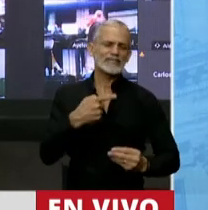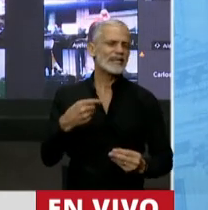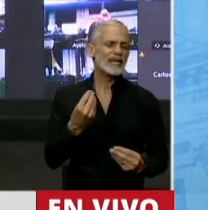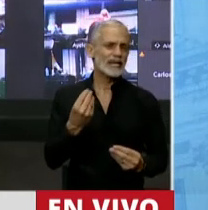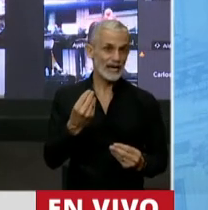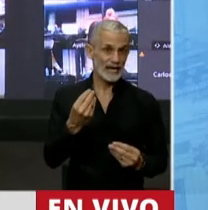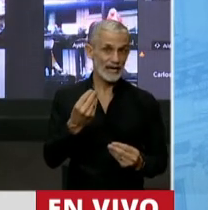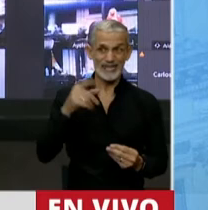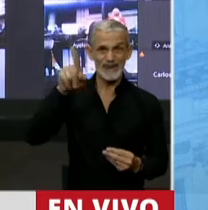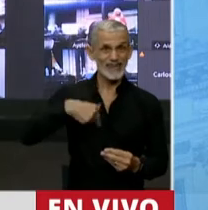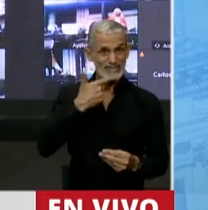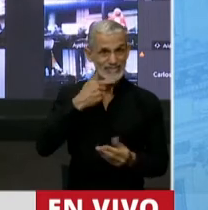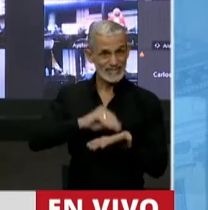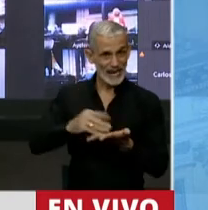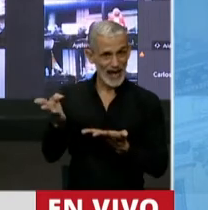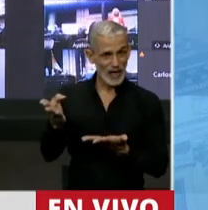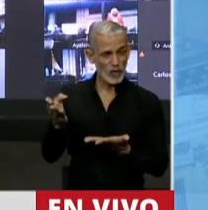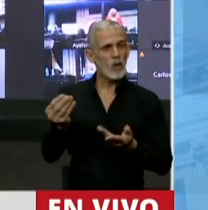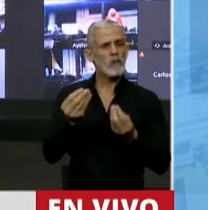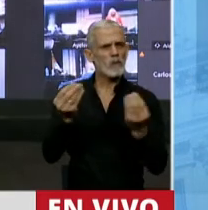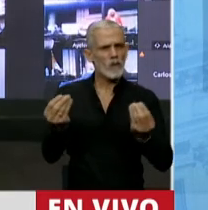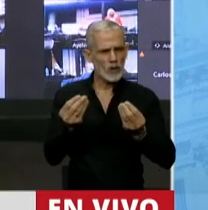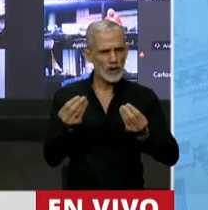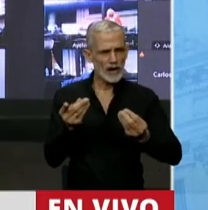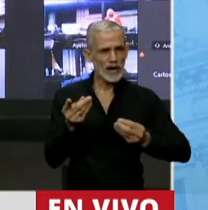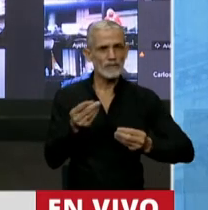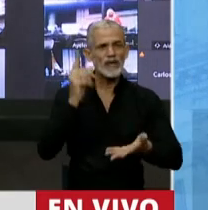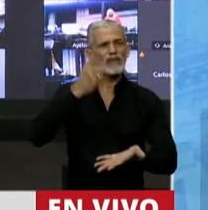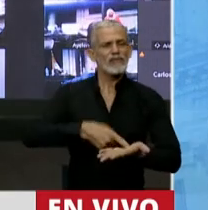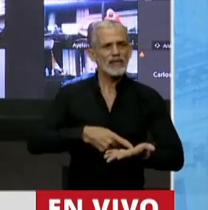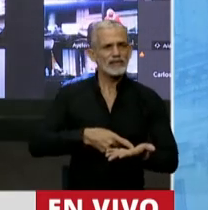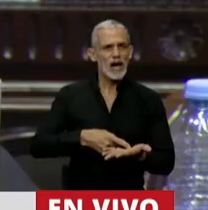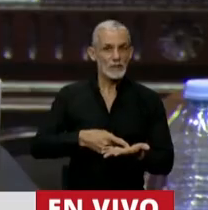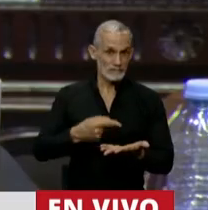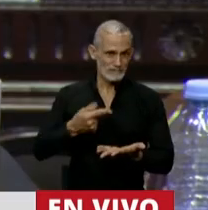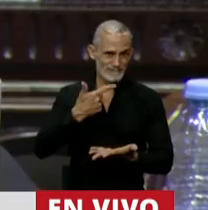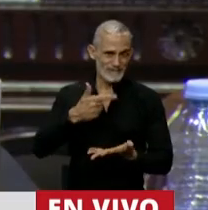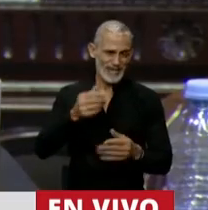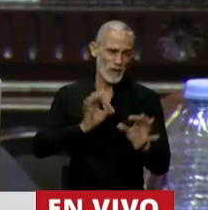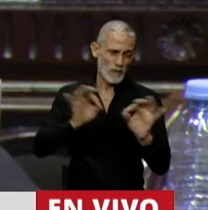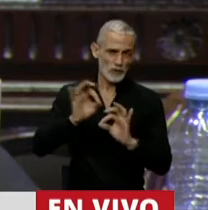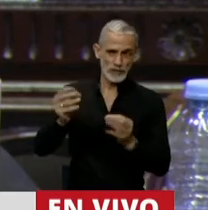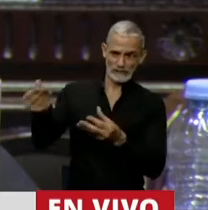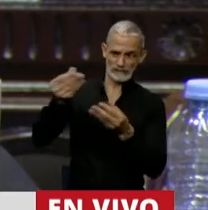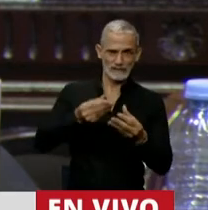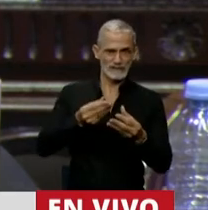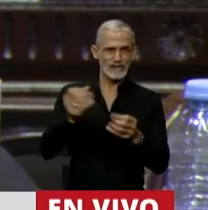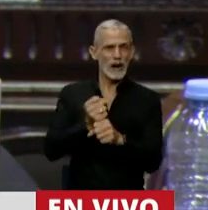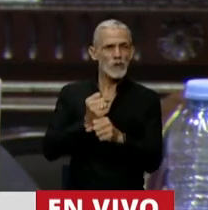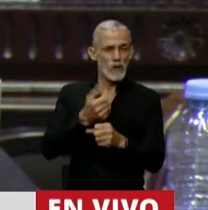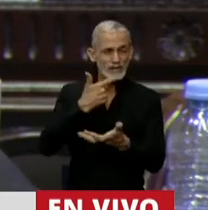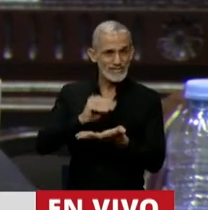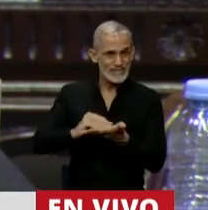que proviene del Senado, ya que en el dictamen que ha venido o en el proyecto que ha venido con la sanción del